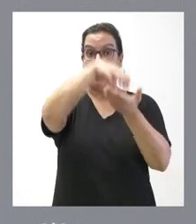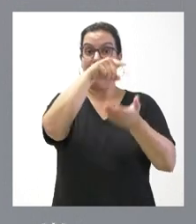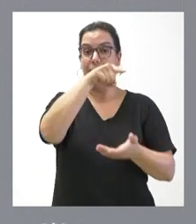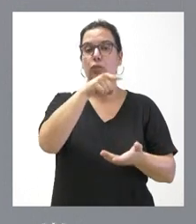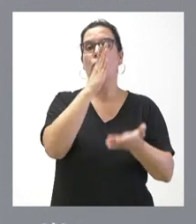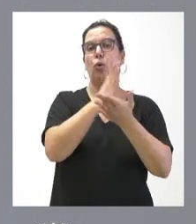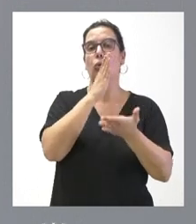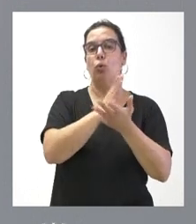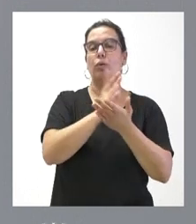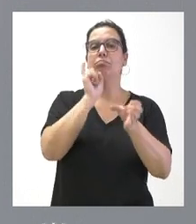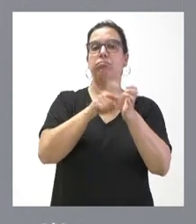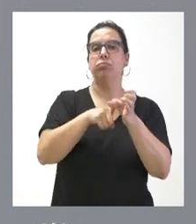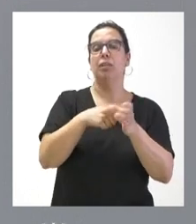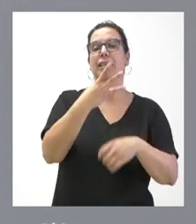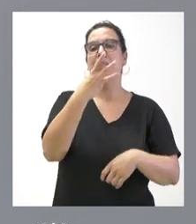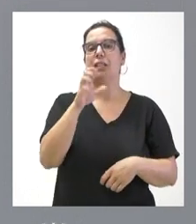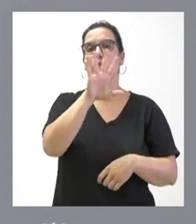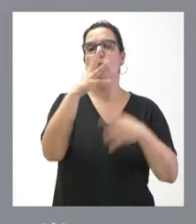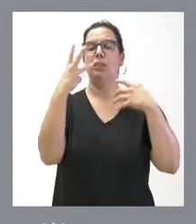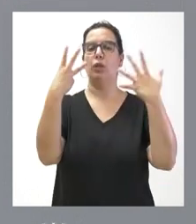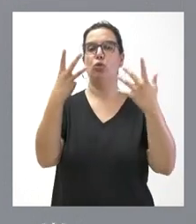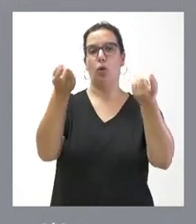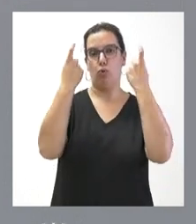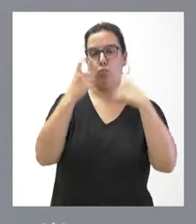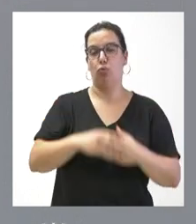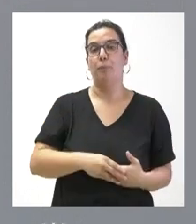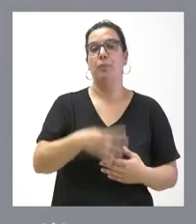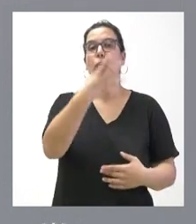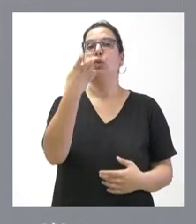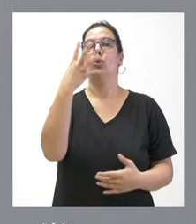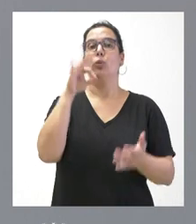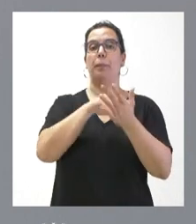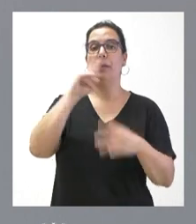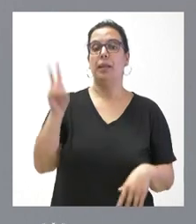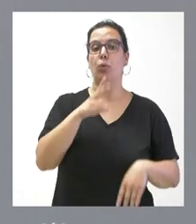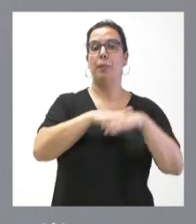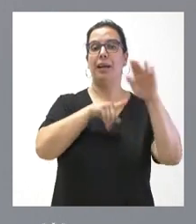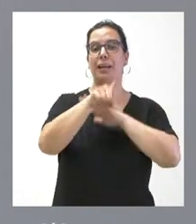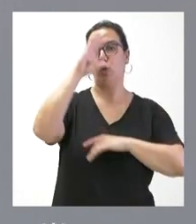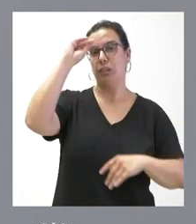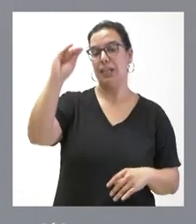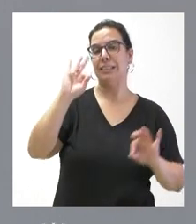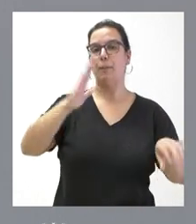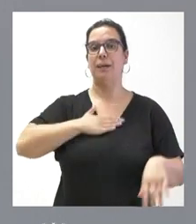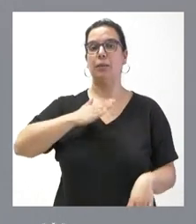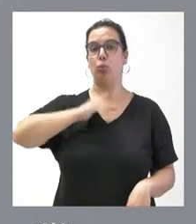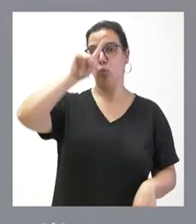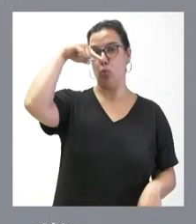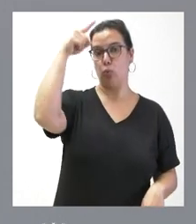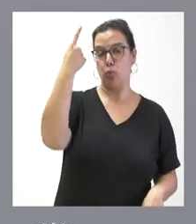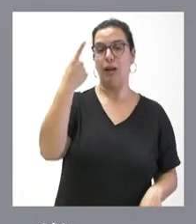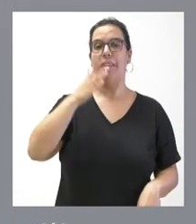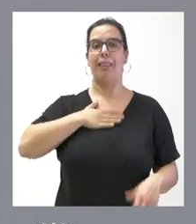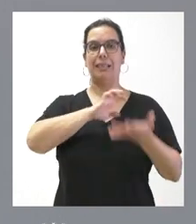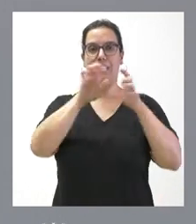estudios 358 alumnos. 450.000 euros para la gestión inteligente del patrimonio cultural de